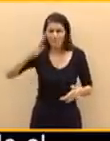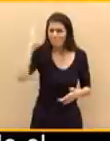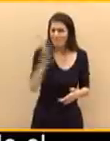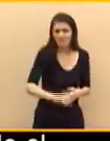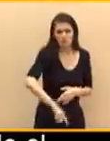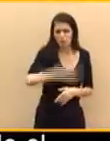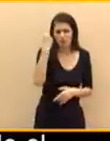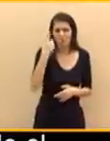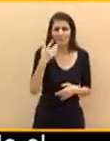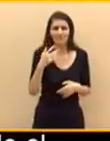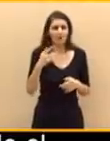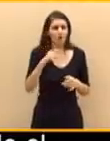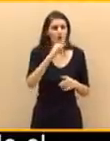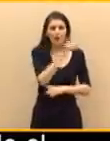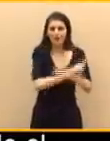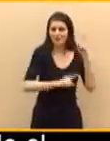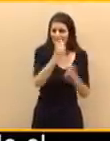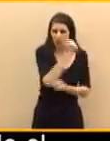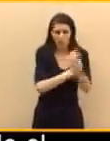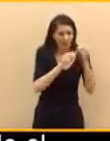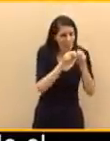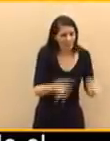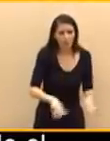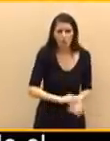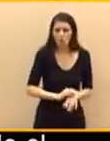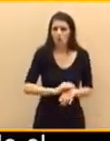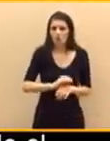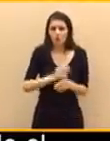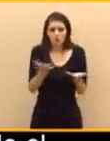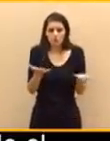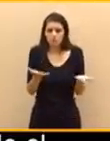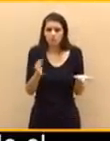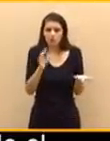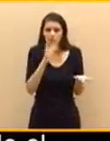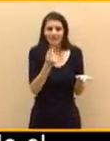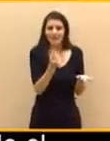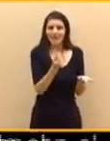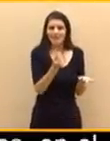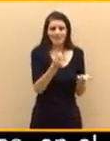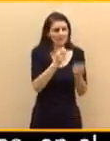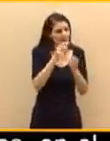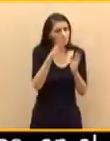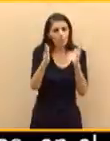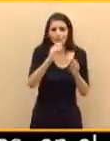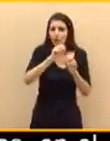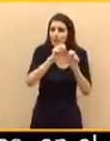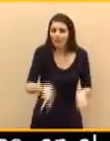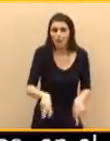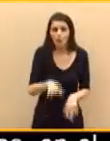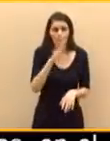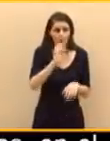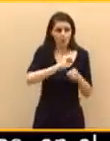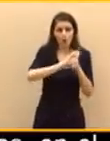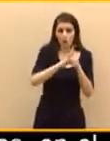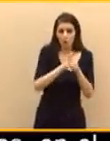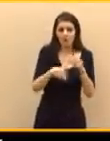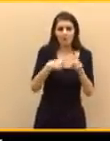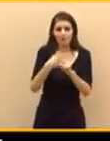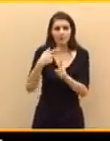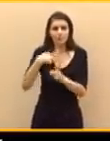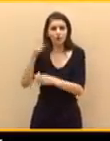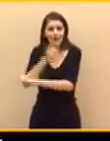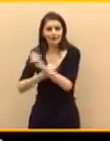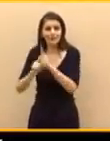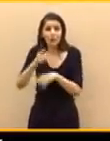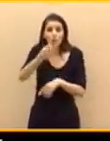en el peor momento de liquidez de la historia, en parte por la epidemia, en parte por su gestión de la crisis, ustedes están amenazando con tasas